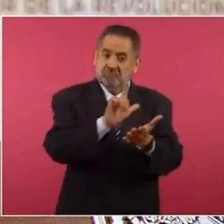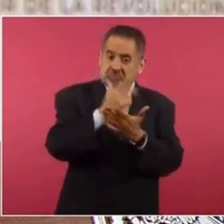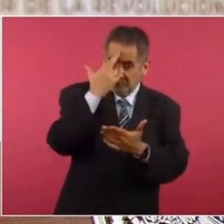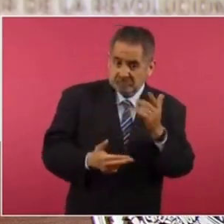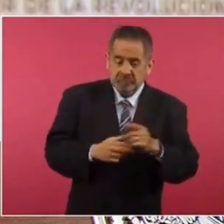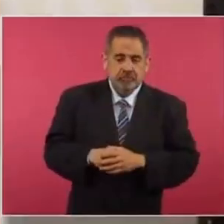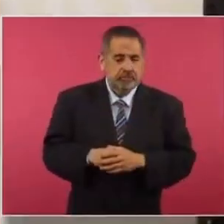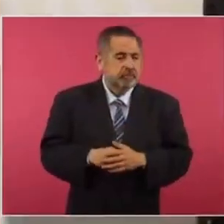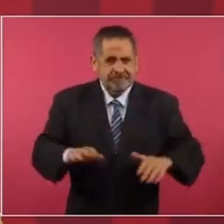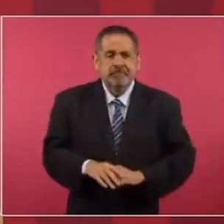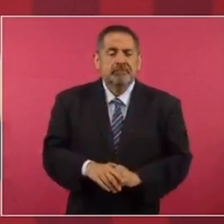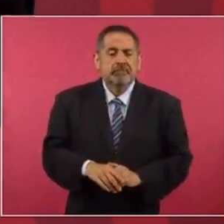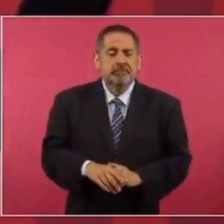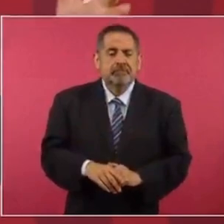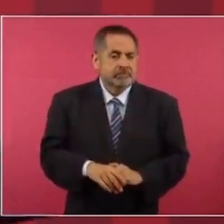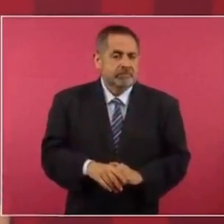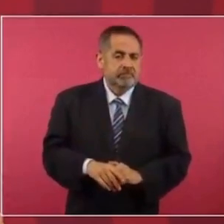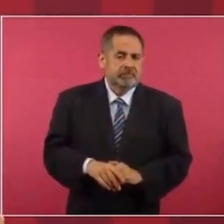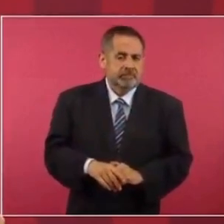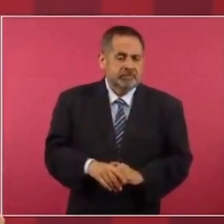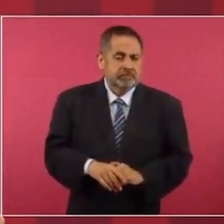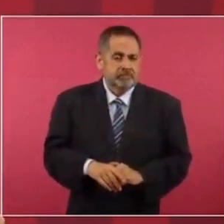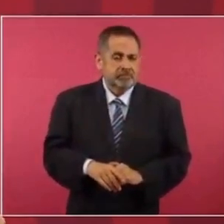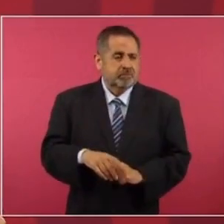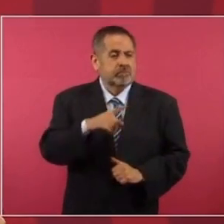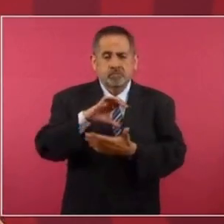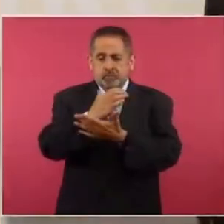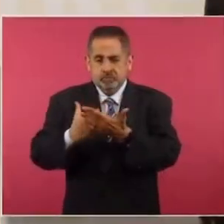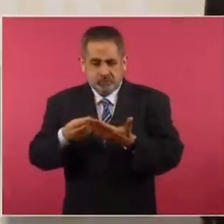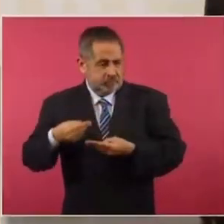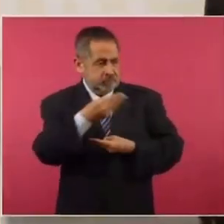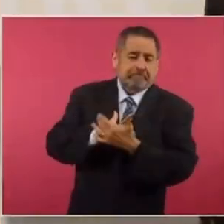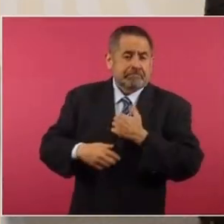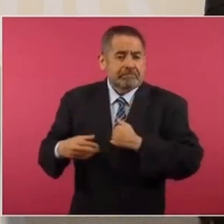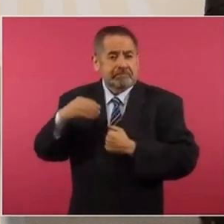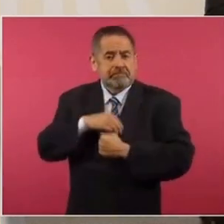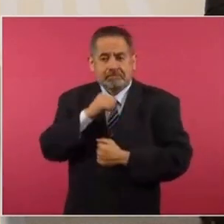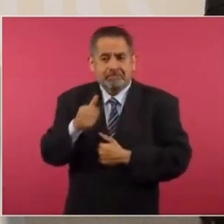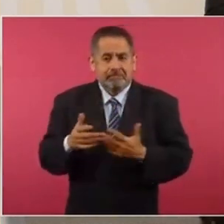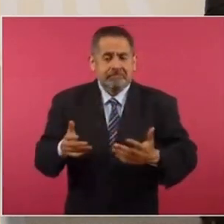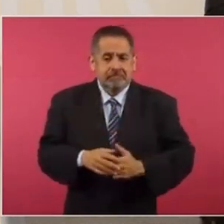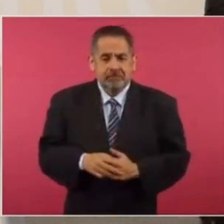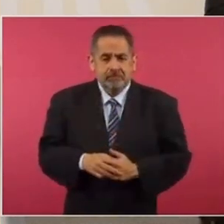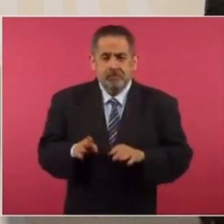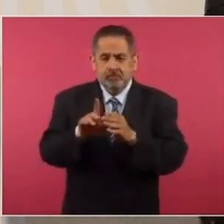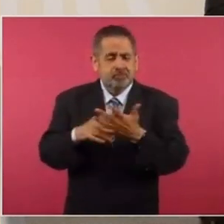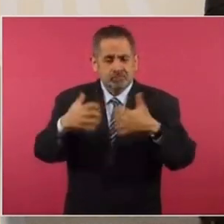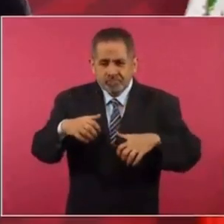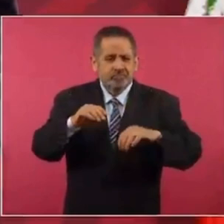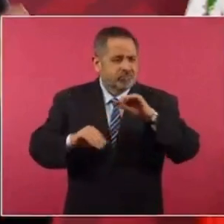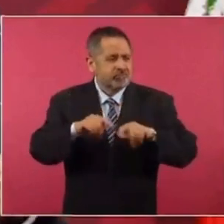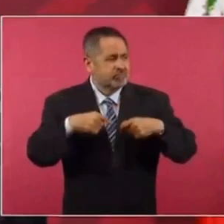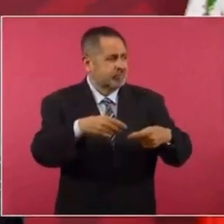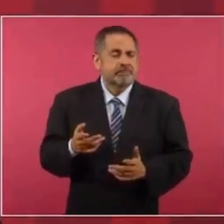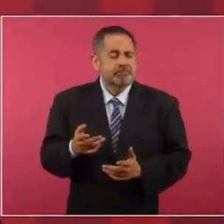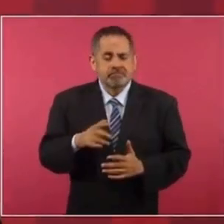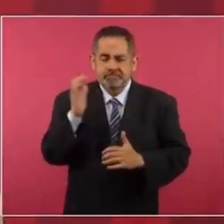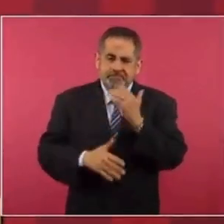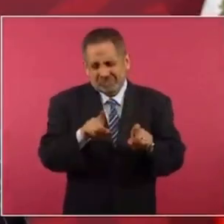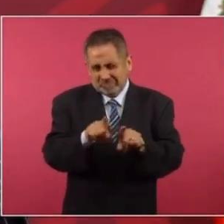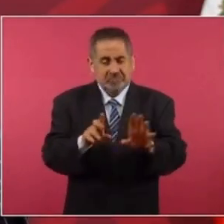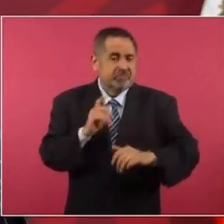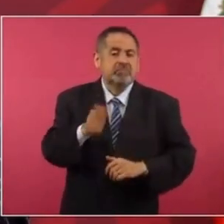no se condonan impuestos, ya no hay los jugosos contratos que se entregaban a empresas, constructoras o a proveedores.